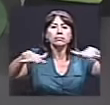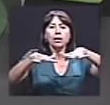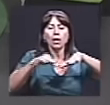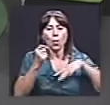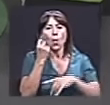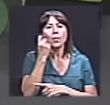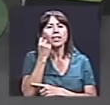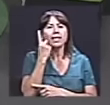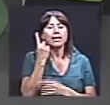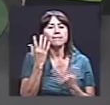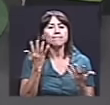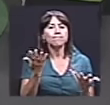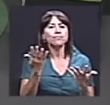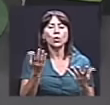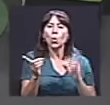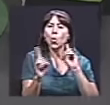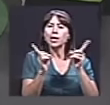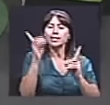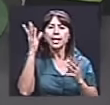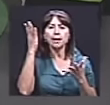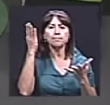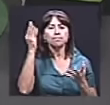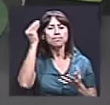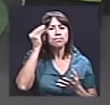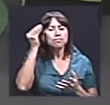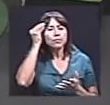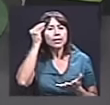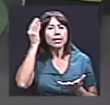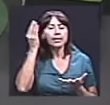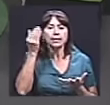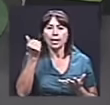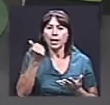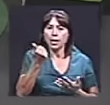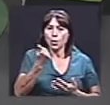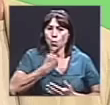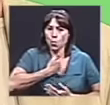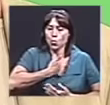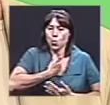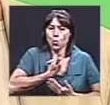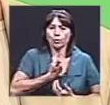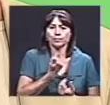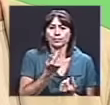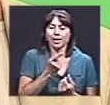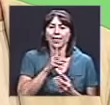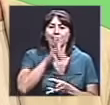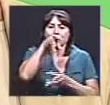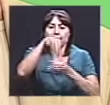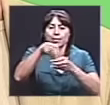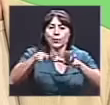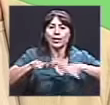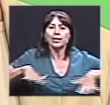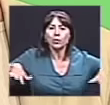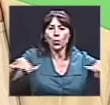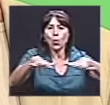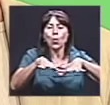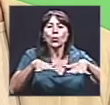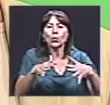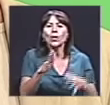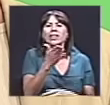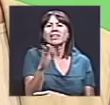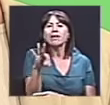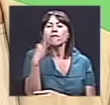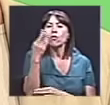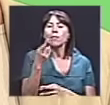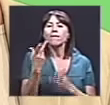cuál es la postura, la posición de uno en ese entorno y de qué manera va a